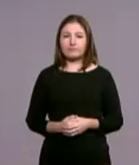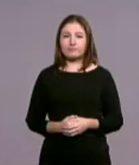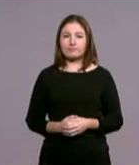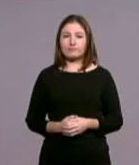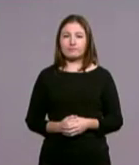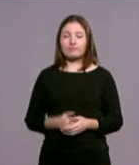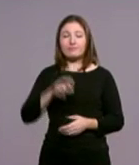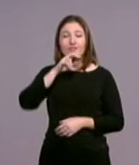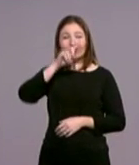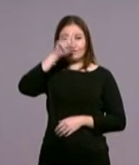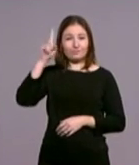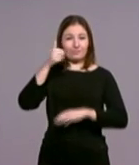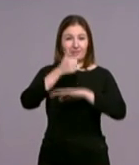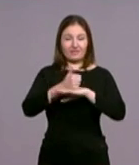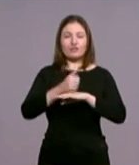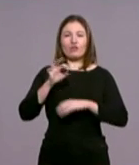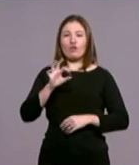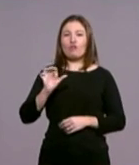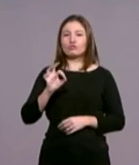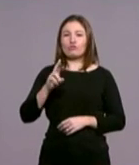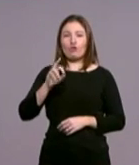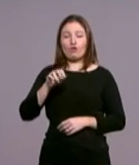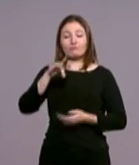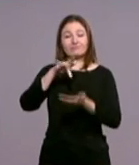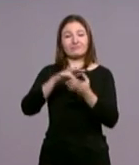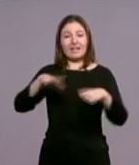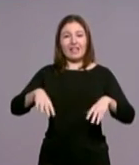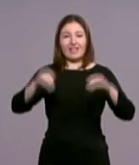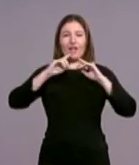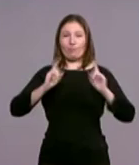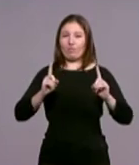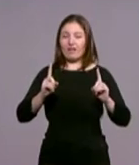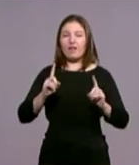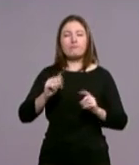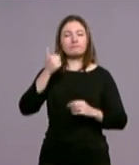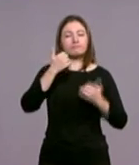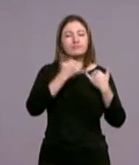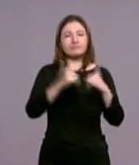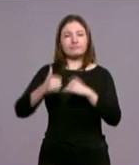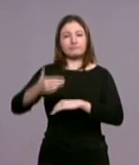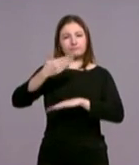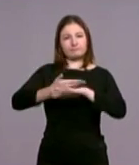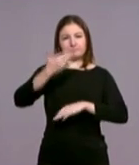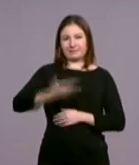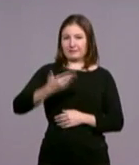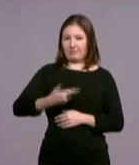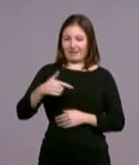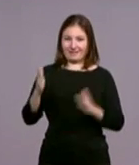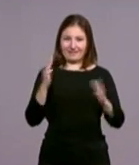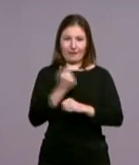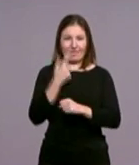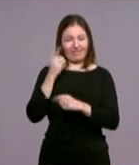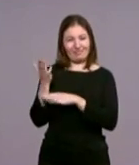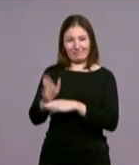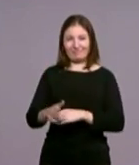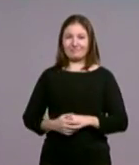El arzobispo de Madrid, Monseñor Carlos Osoro, presidirá en la Catedral de la Almudena las principales celebraciones litúrgicas de esta Navidad. Vamos a verlas en nuestra